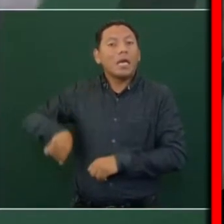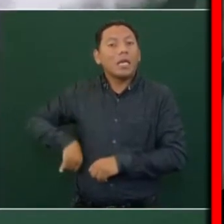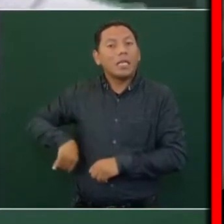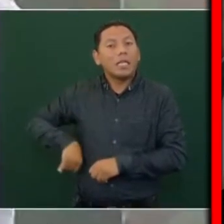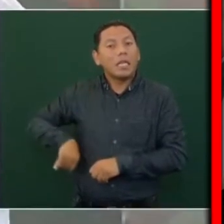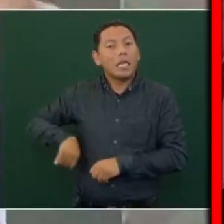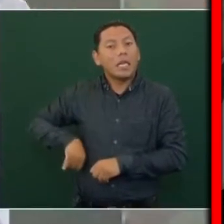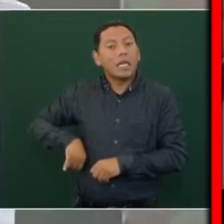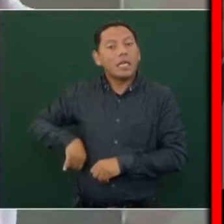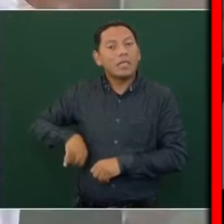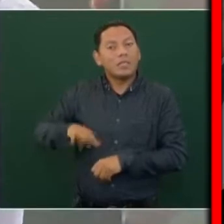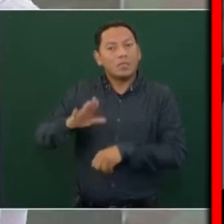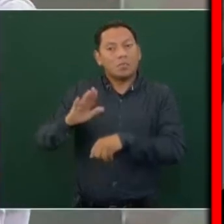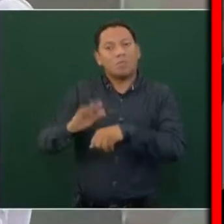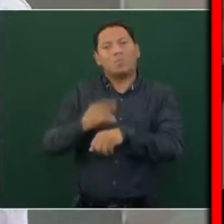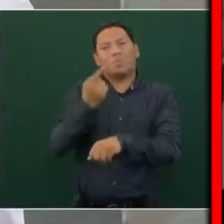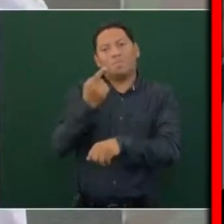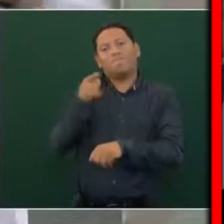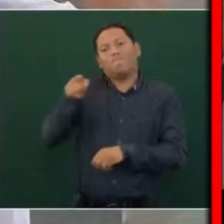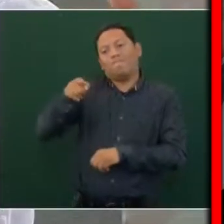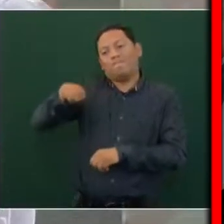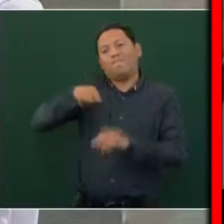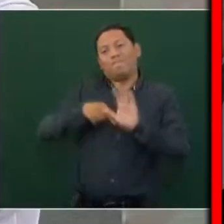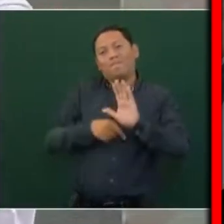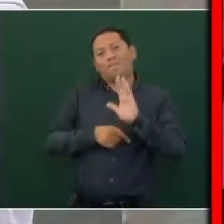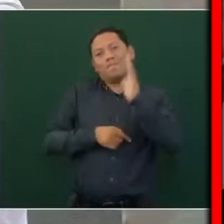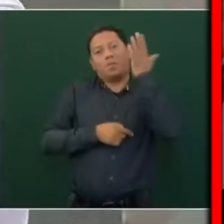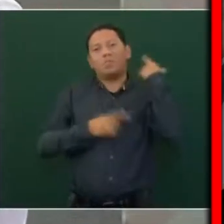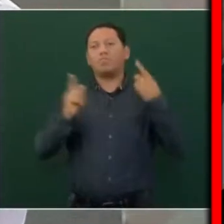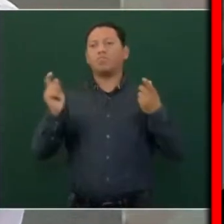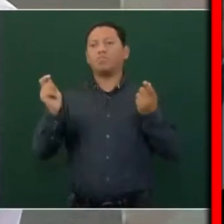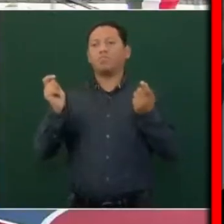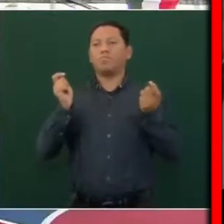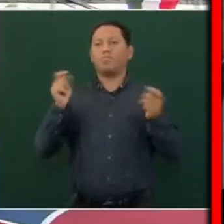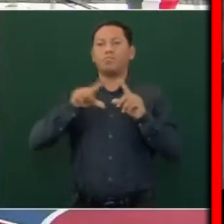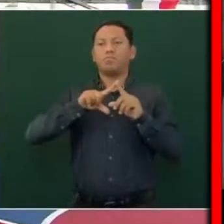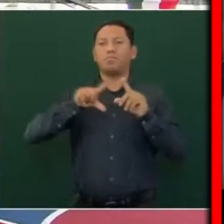la que dominaba en México, los que se sentían los dueños de México.